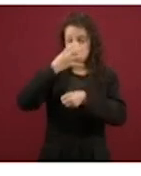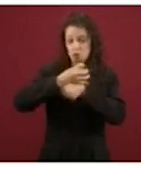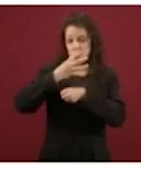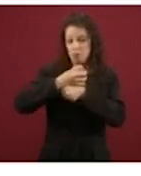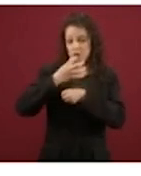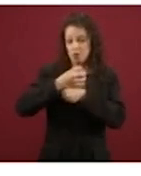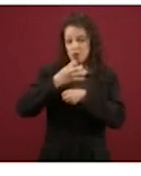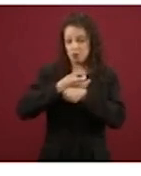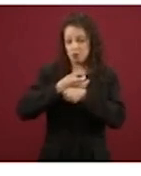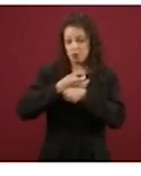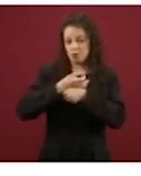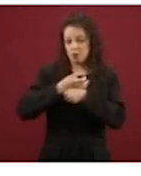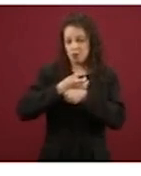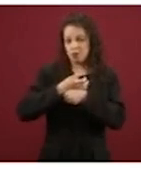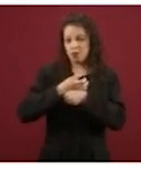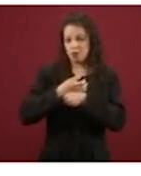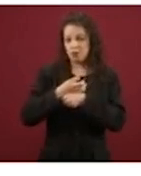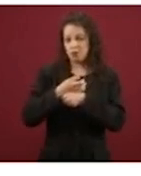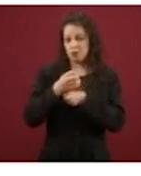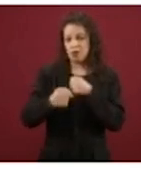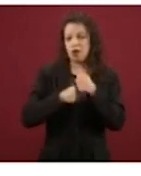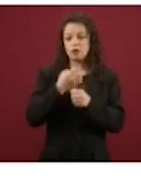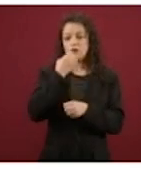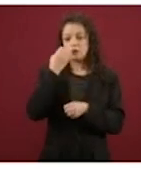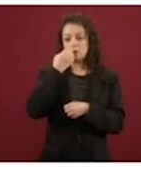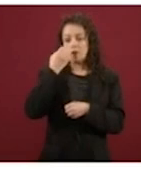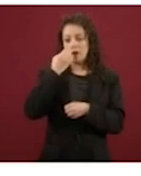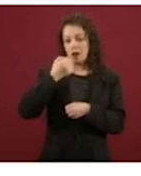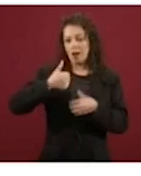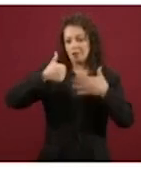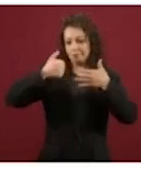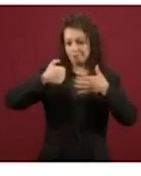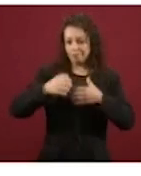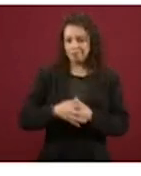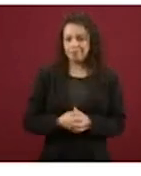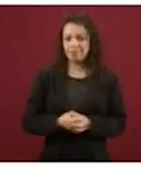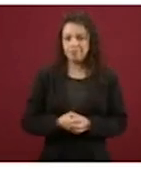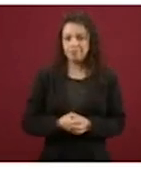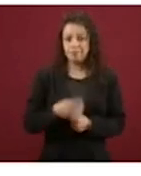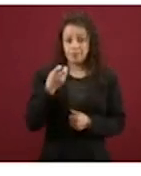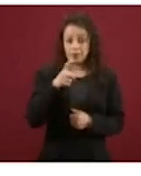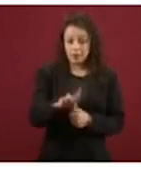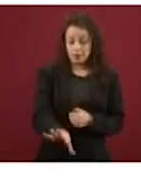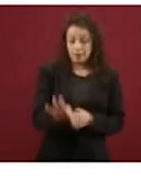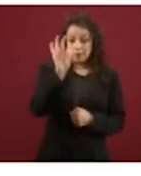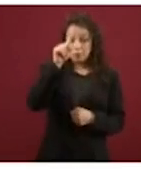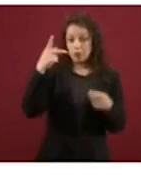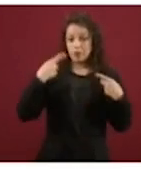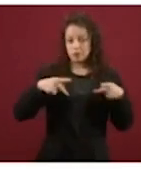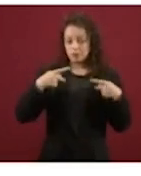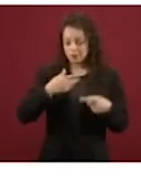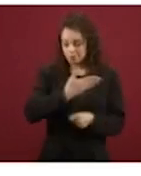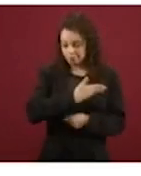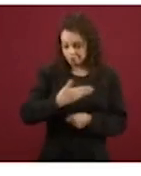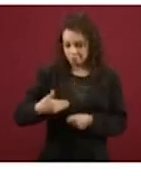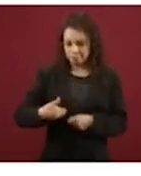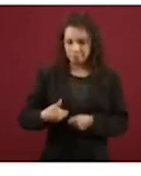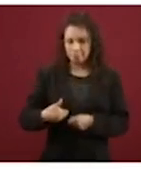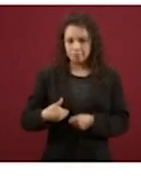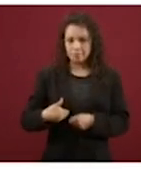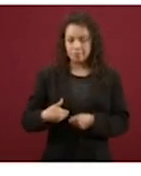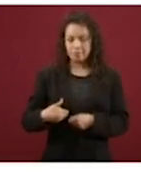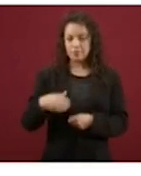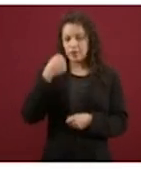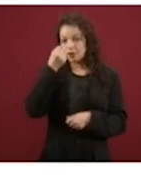de primaria, entre los que se elige a un presidente, a una secretaria,